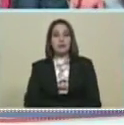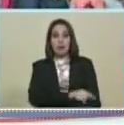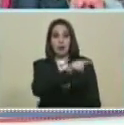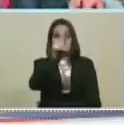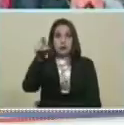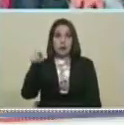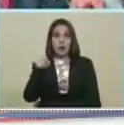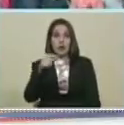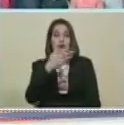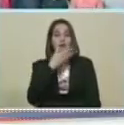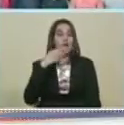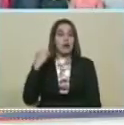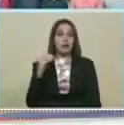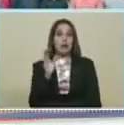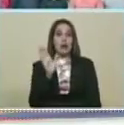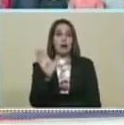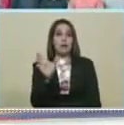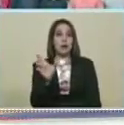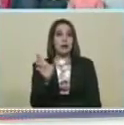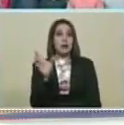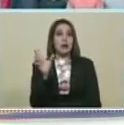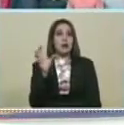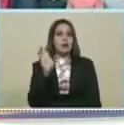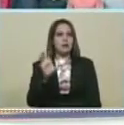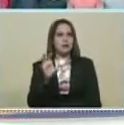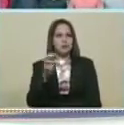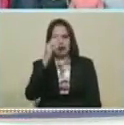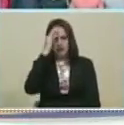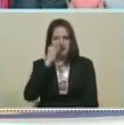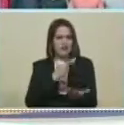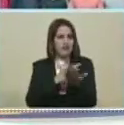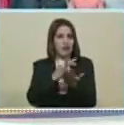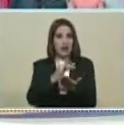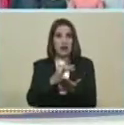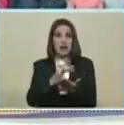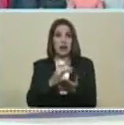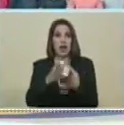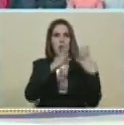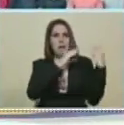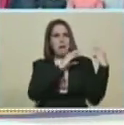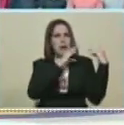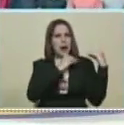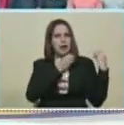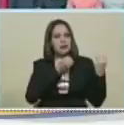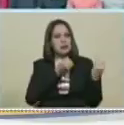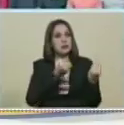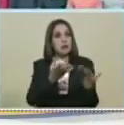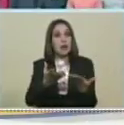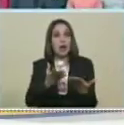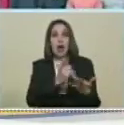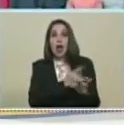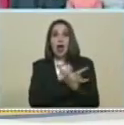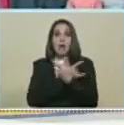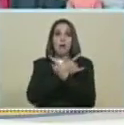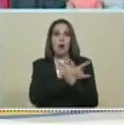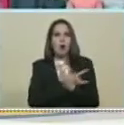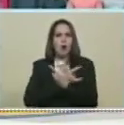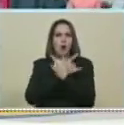ustedes Juventud De la patria Toda nuestra fe Toda nuestra esperanza Y todo nuestro amor